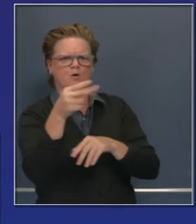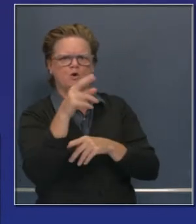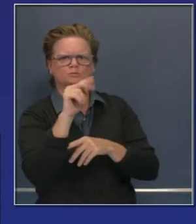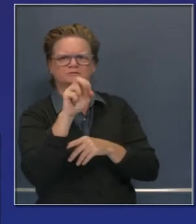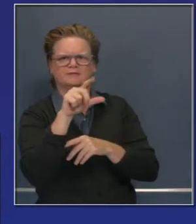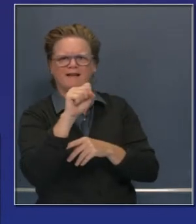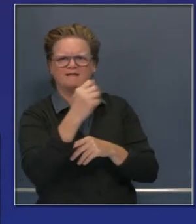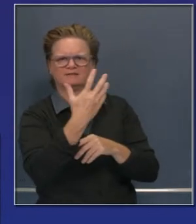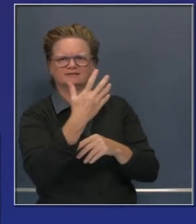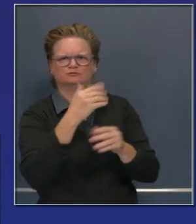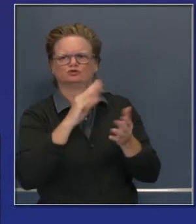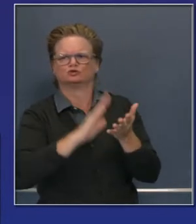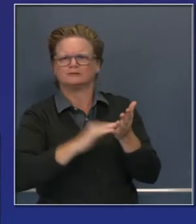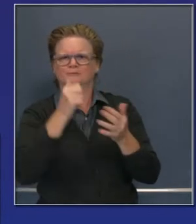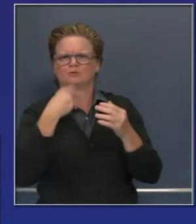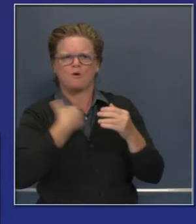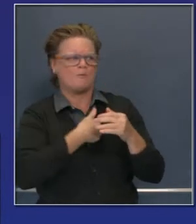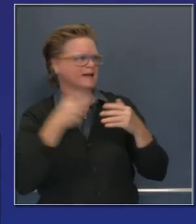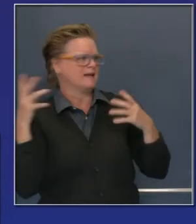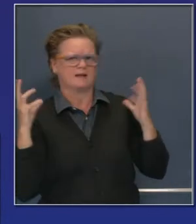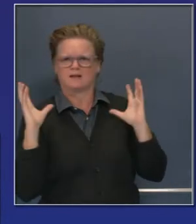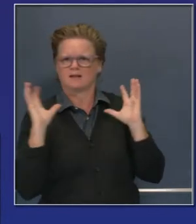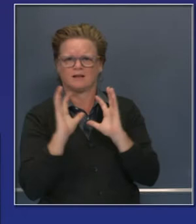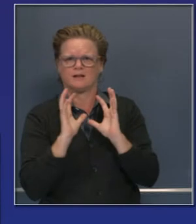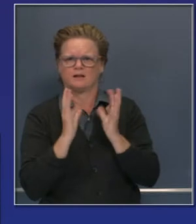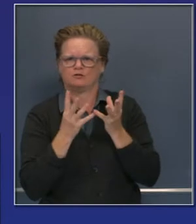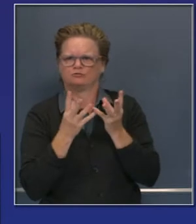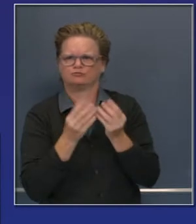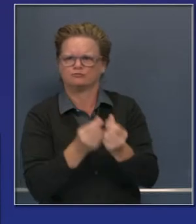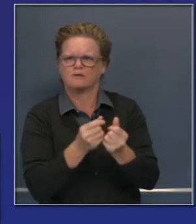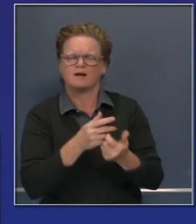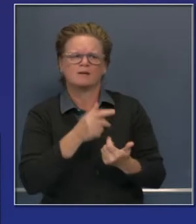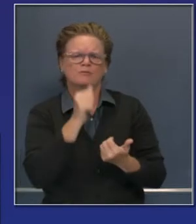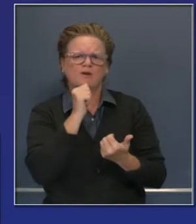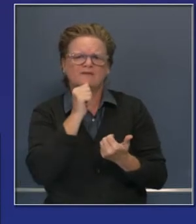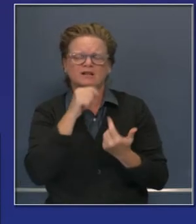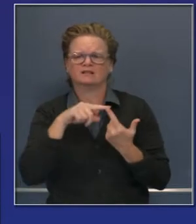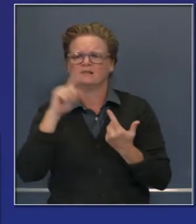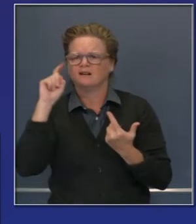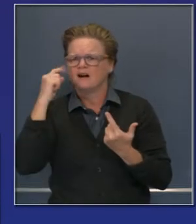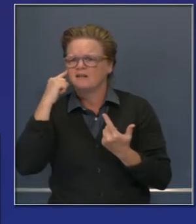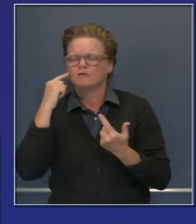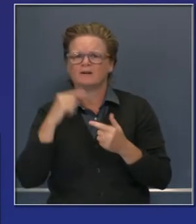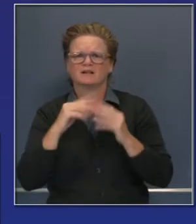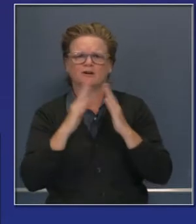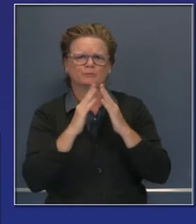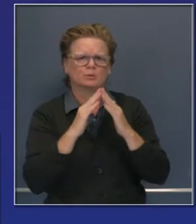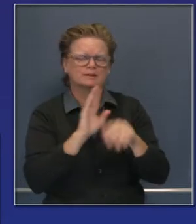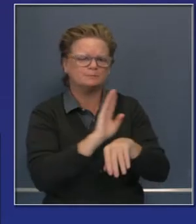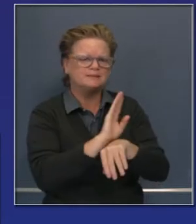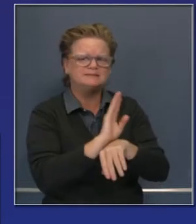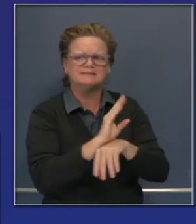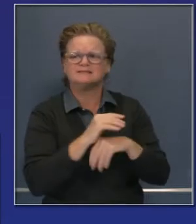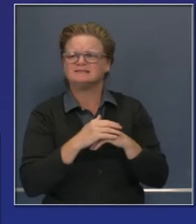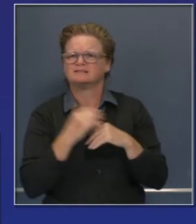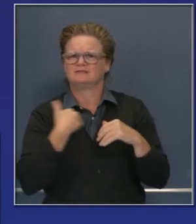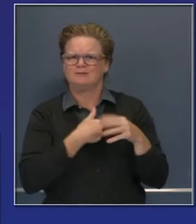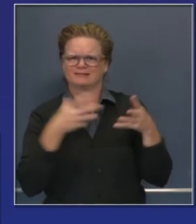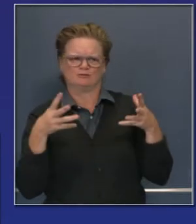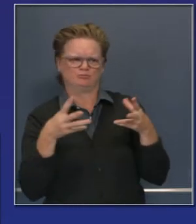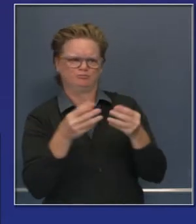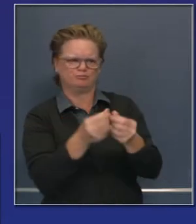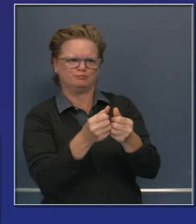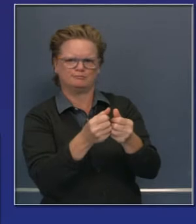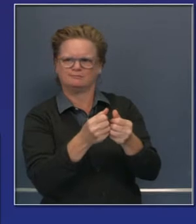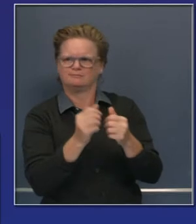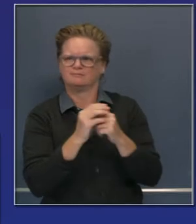usaremos otros programas del condado a nivel federal y también apoyo al del sector privado. En base a nuestro compromiso de hacer bajar